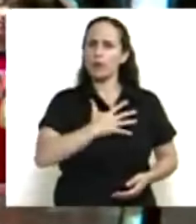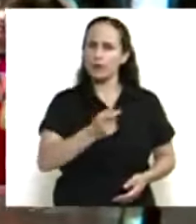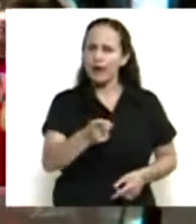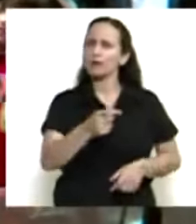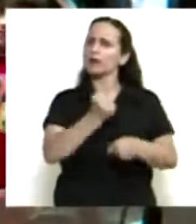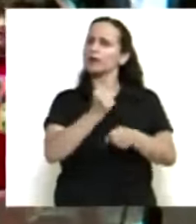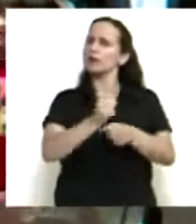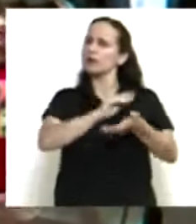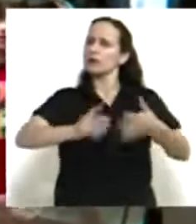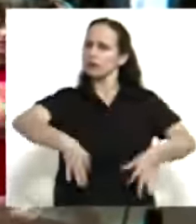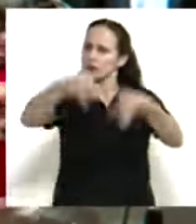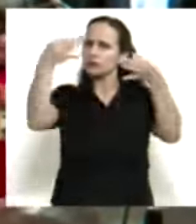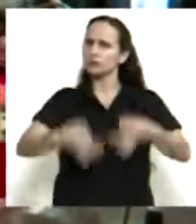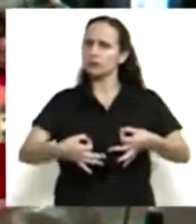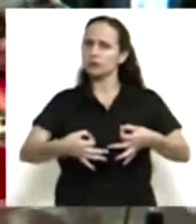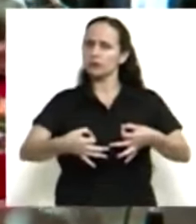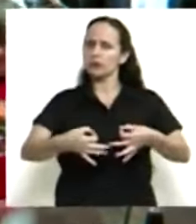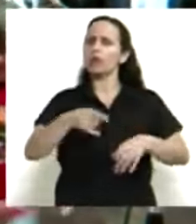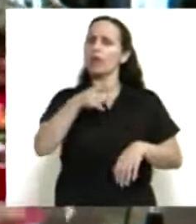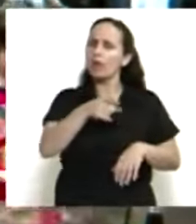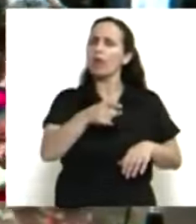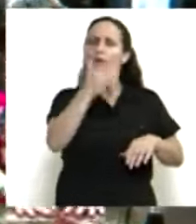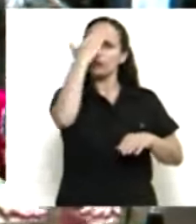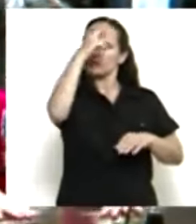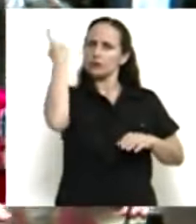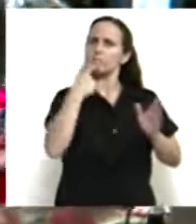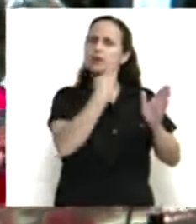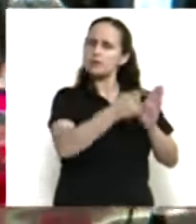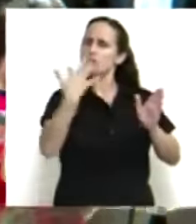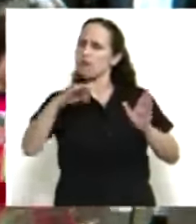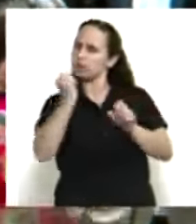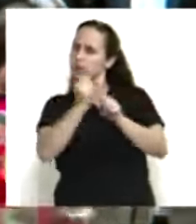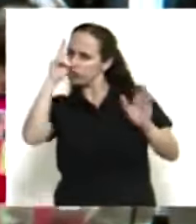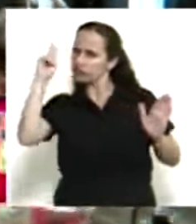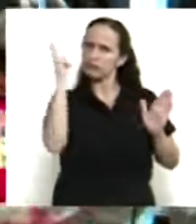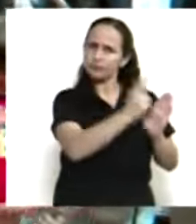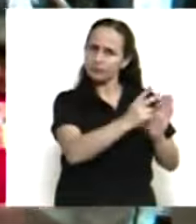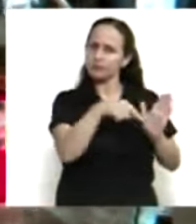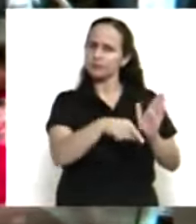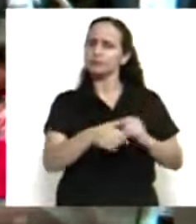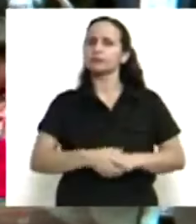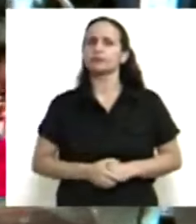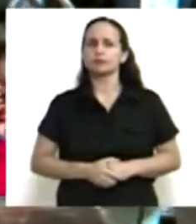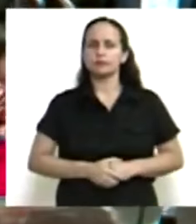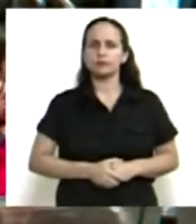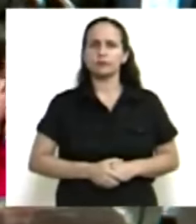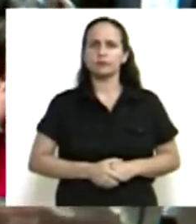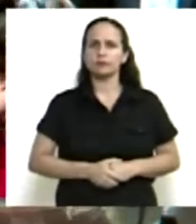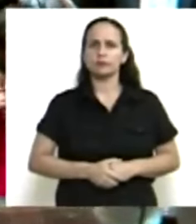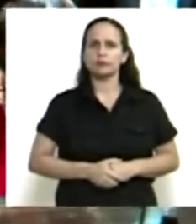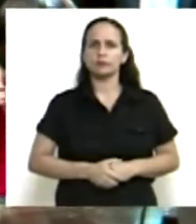fielmente el cargo de diputado y obrar en todo de conformidad con lo que prescribe la Constitución Nacional?